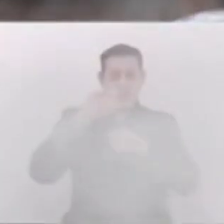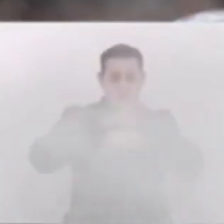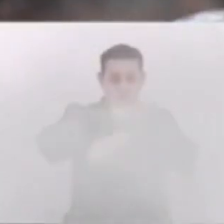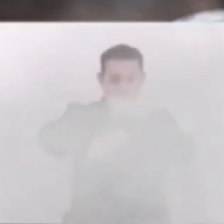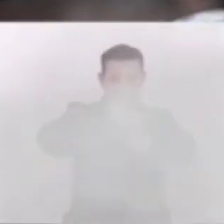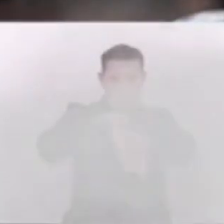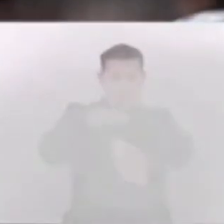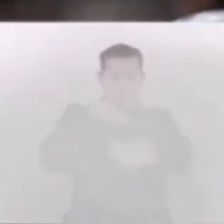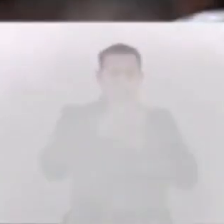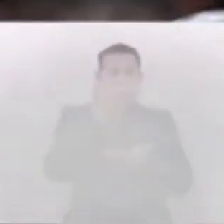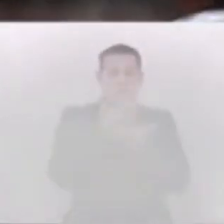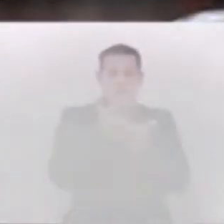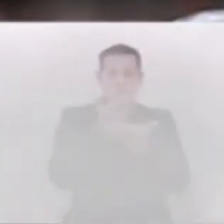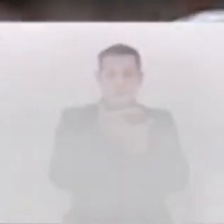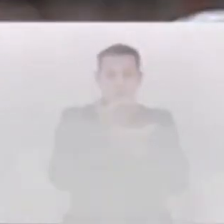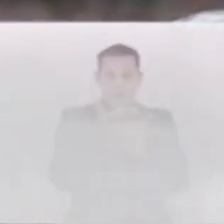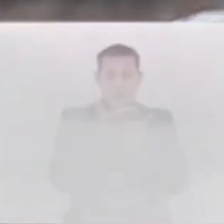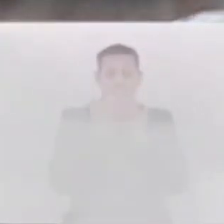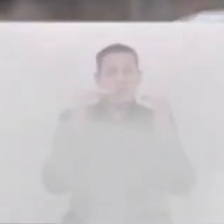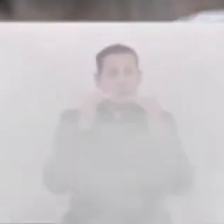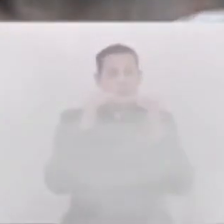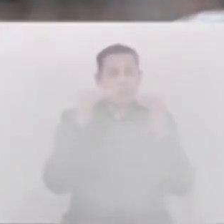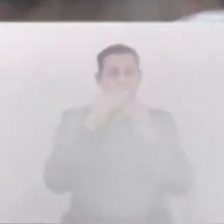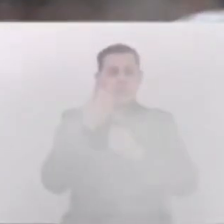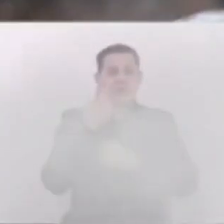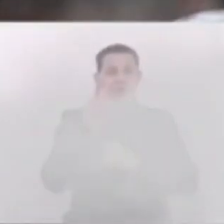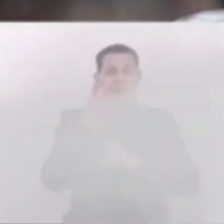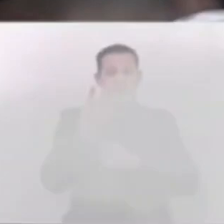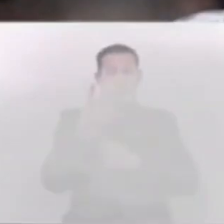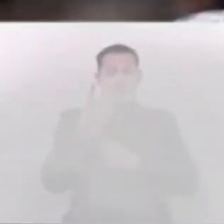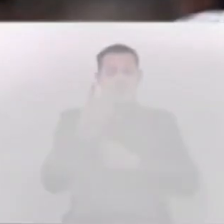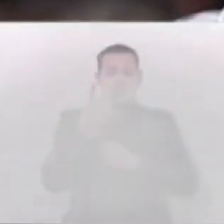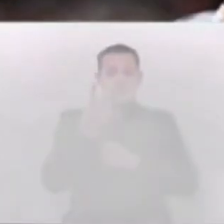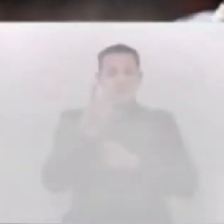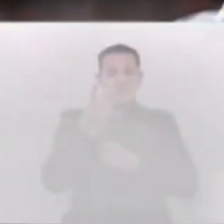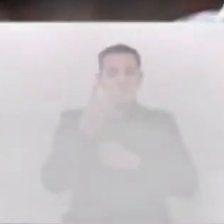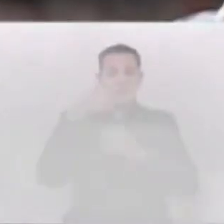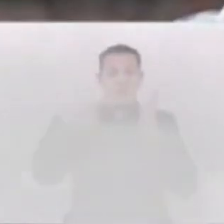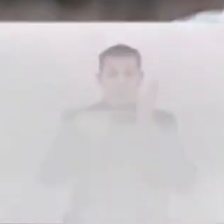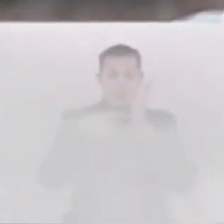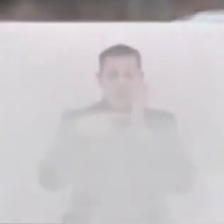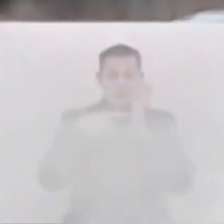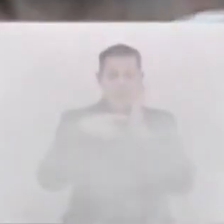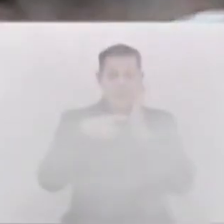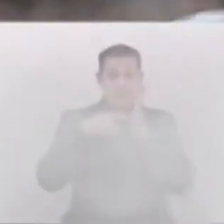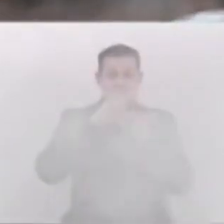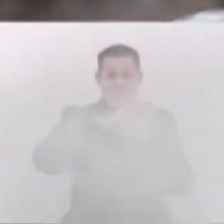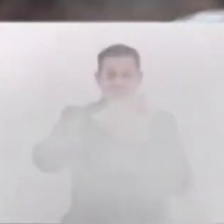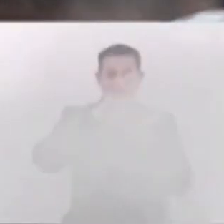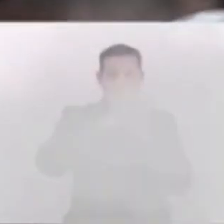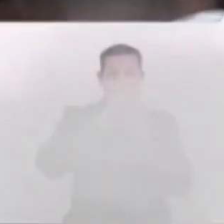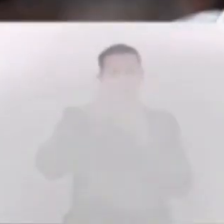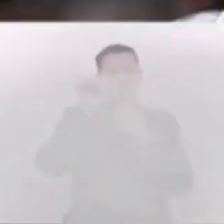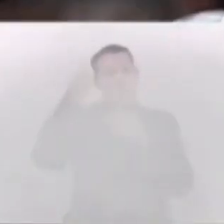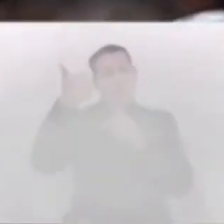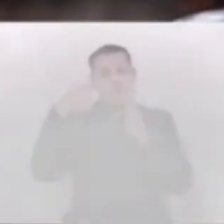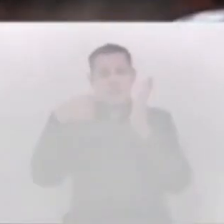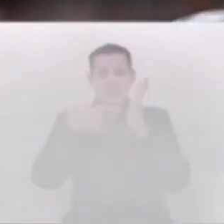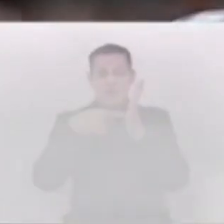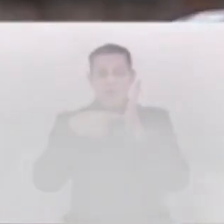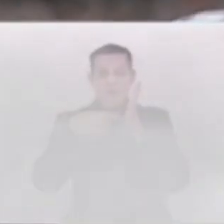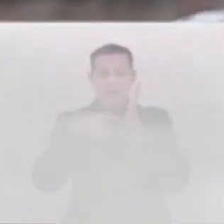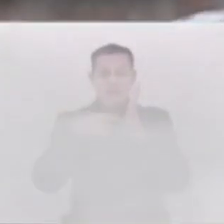viento de los chorros que ha sido propuesto. También hemos visto la emisión de deuda para pagar más deuda.